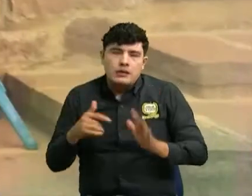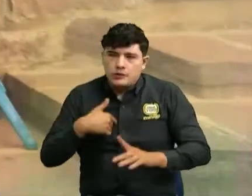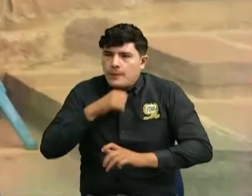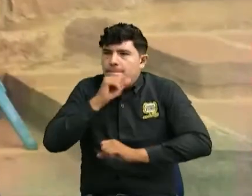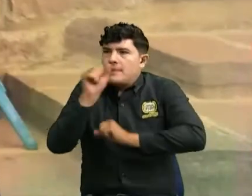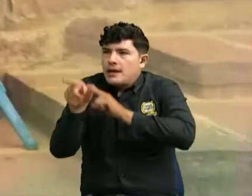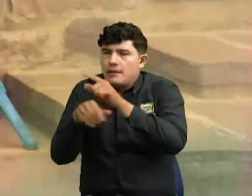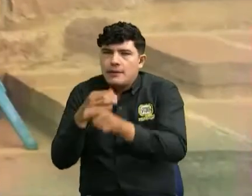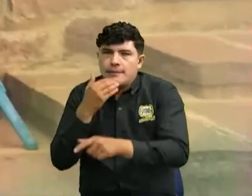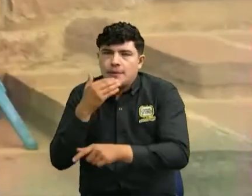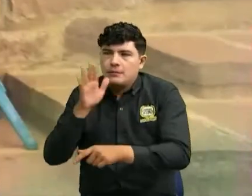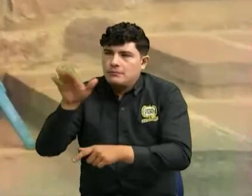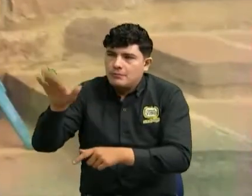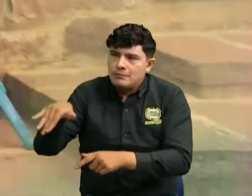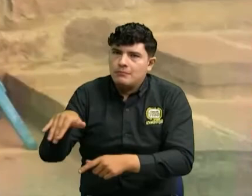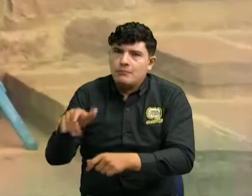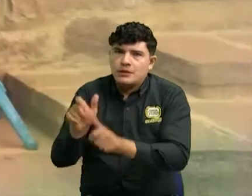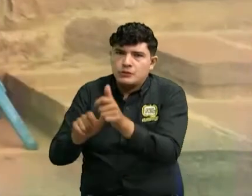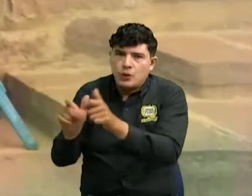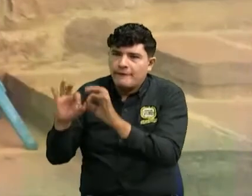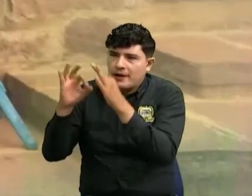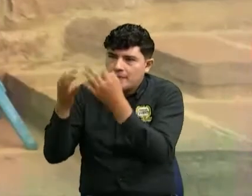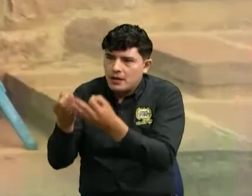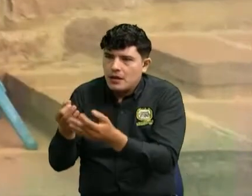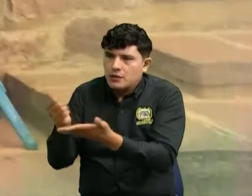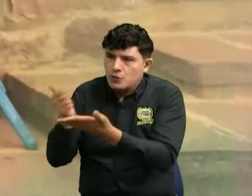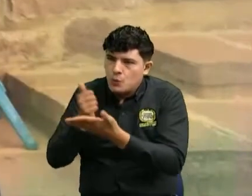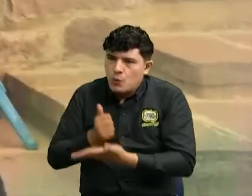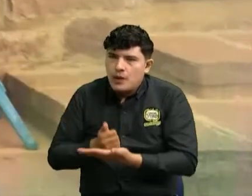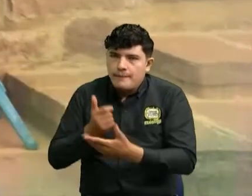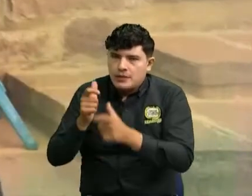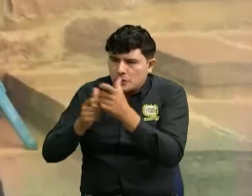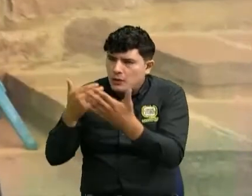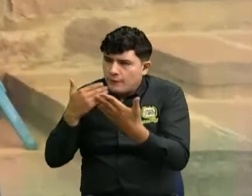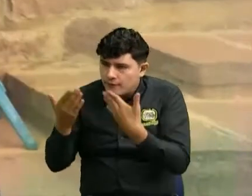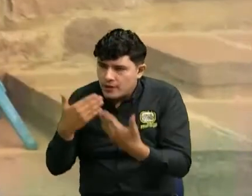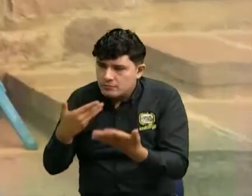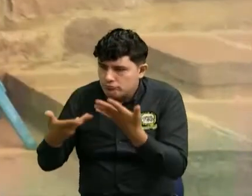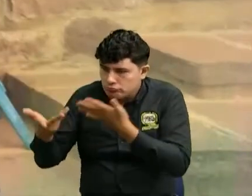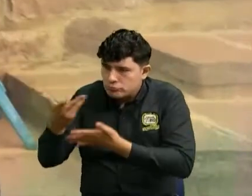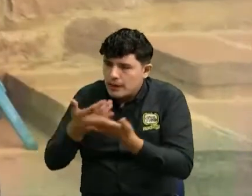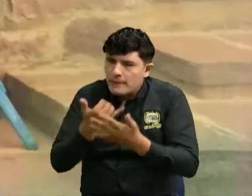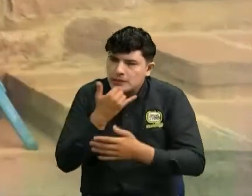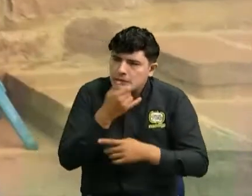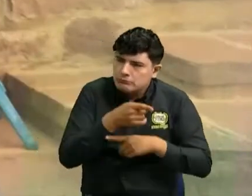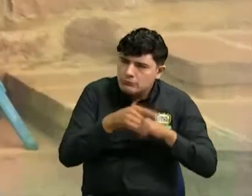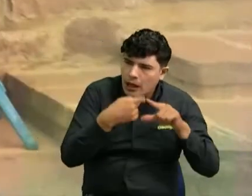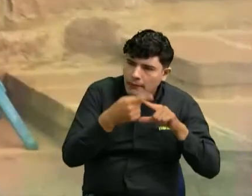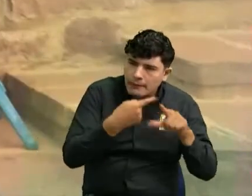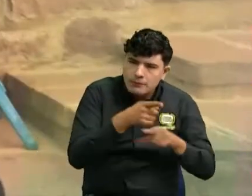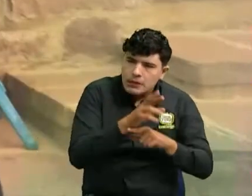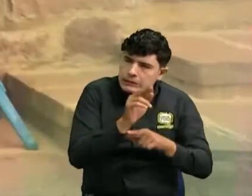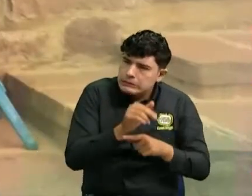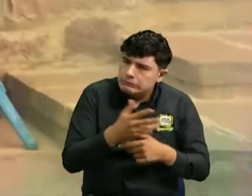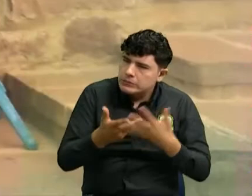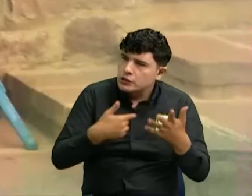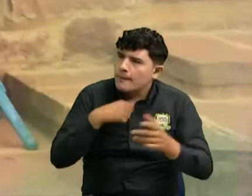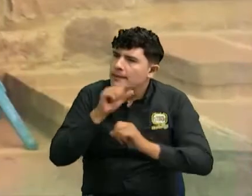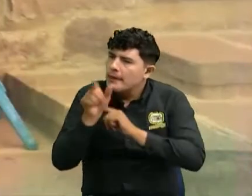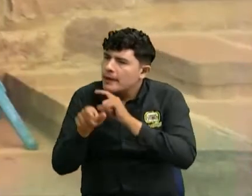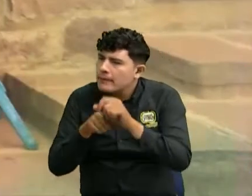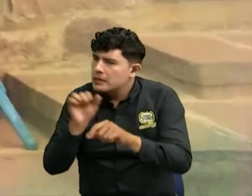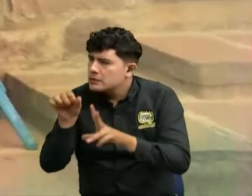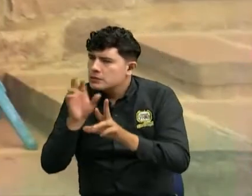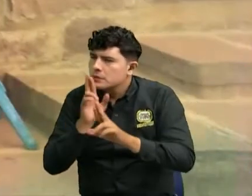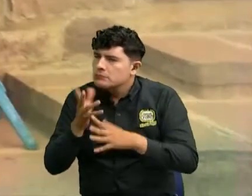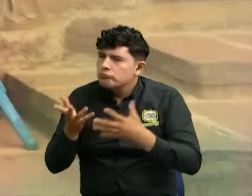decirle a las personas cercanas a mí a las personas de confianza me está llegando esto me está pasando esto pero de